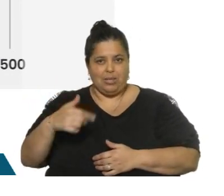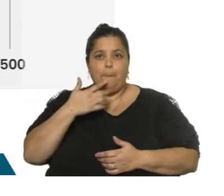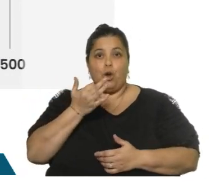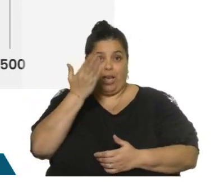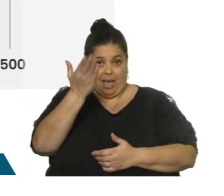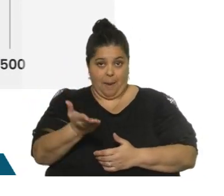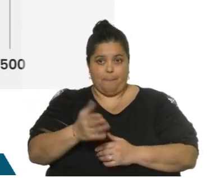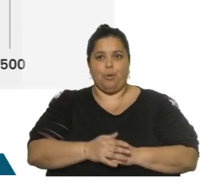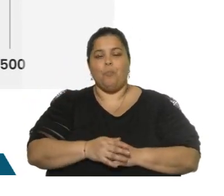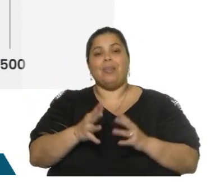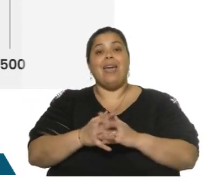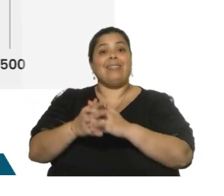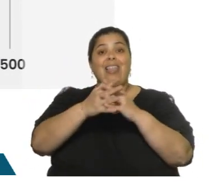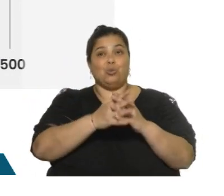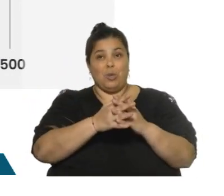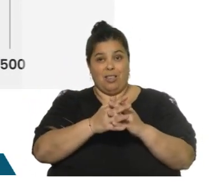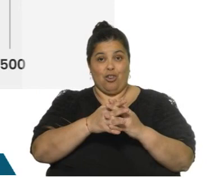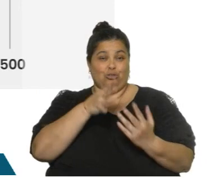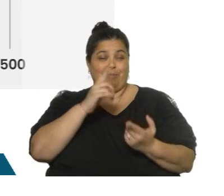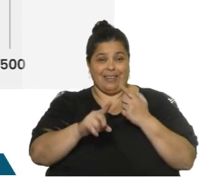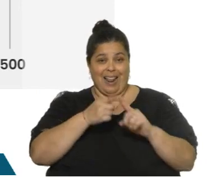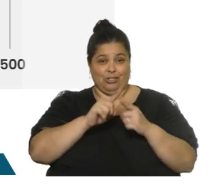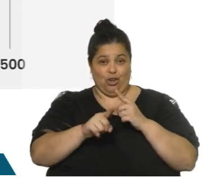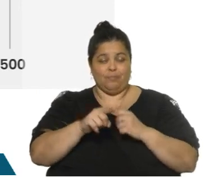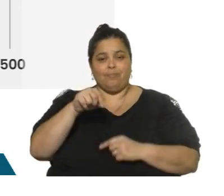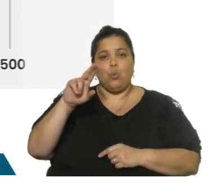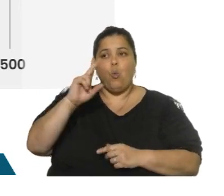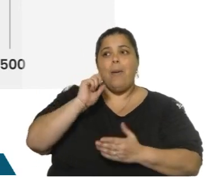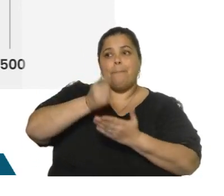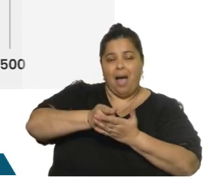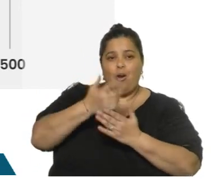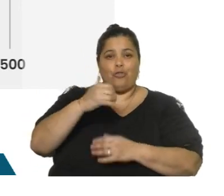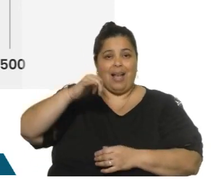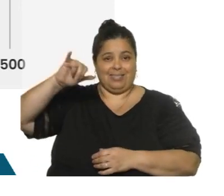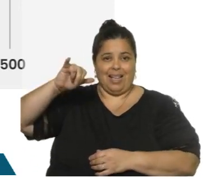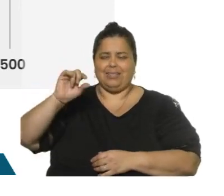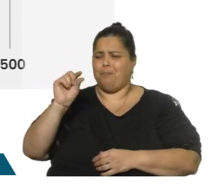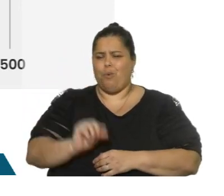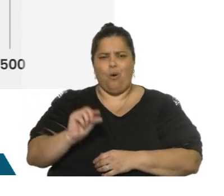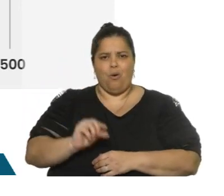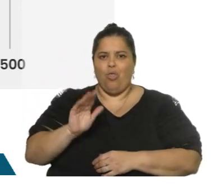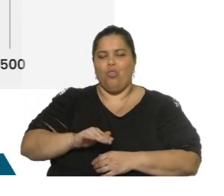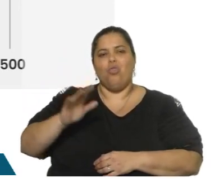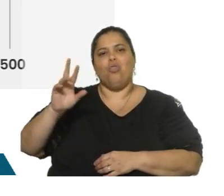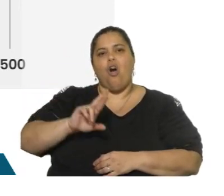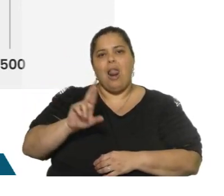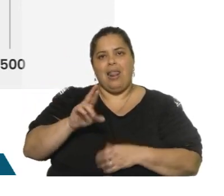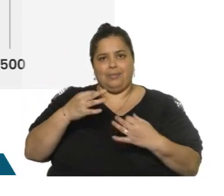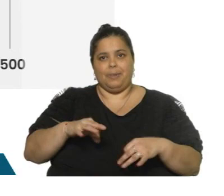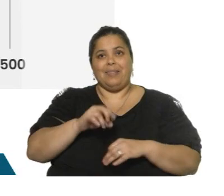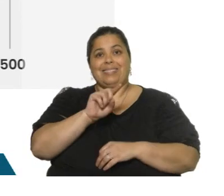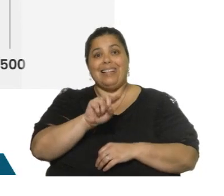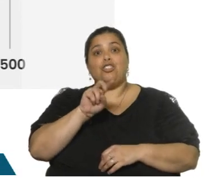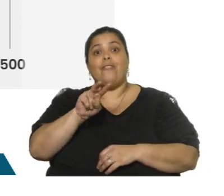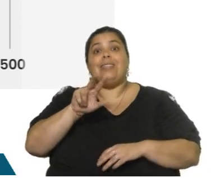en este caso, en la deuda de Estados Unidos. Uruguay ha pagado tasas históricamente bajas en dólares en los últimos tiempos. Esos 128 puntos